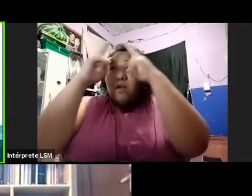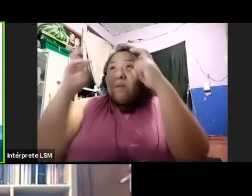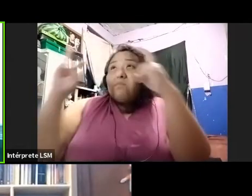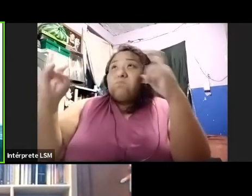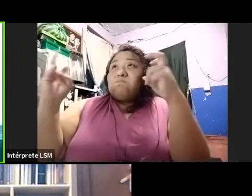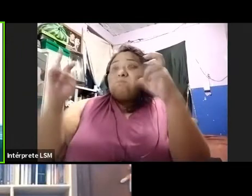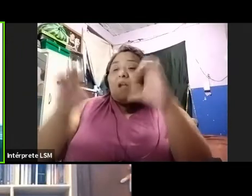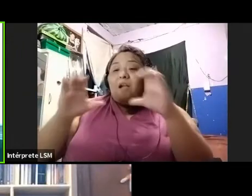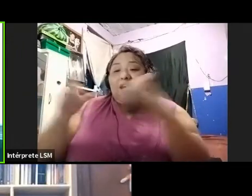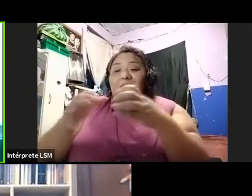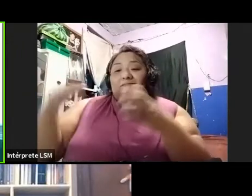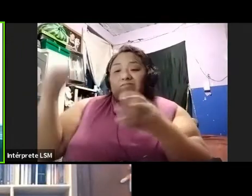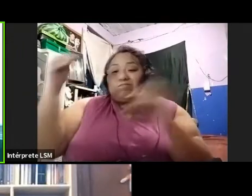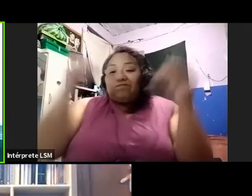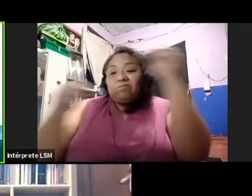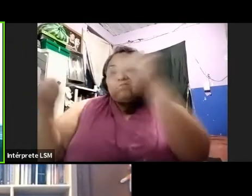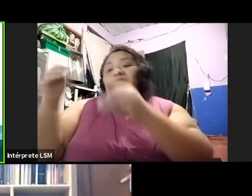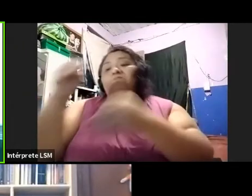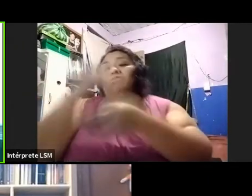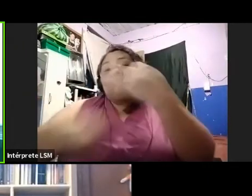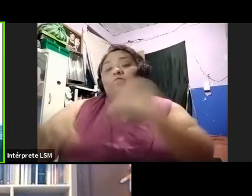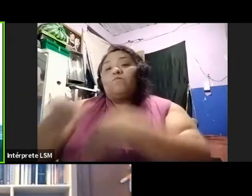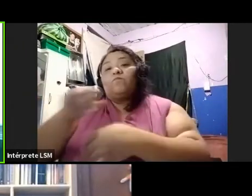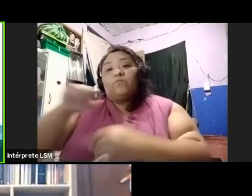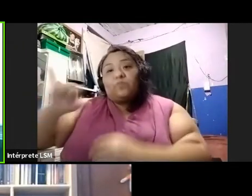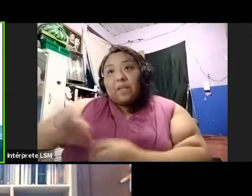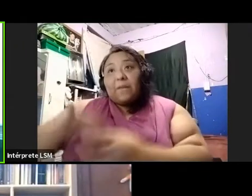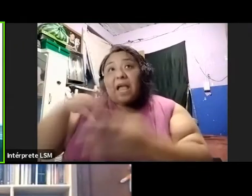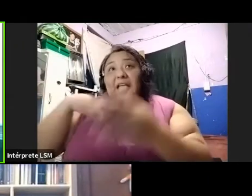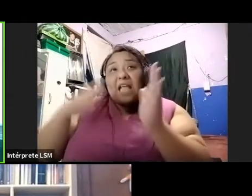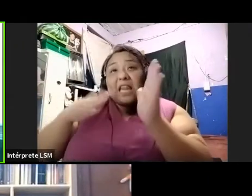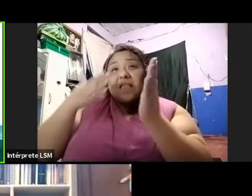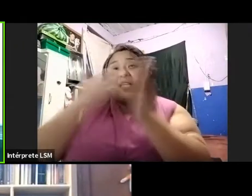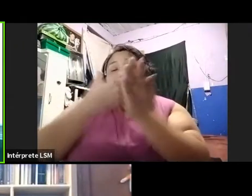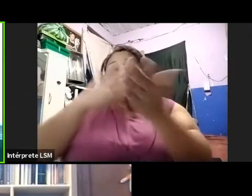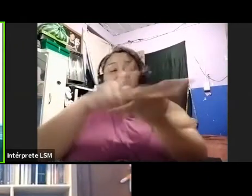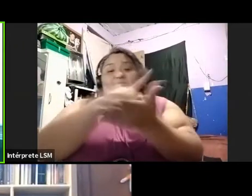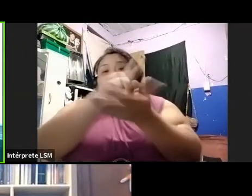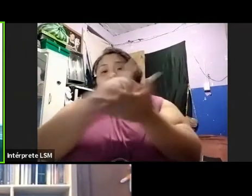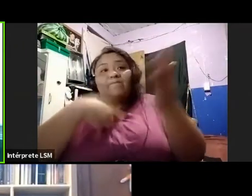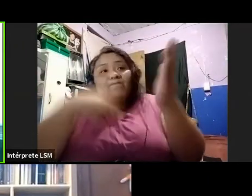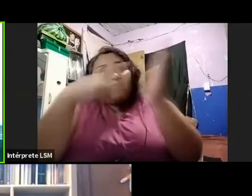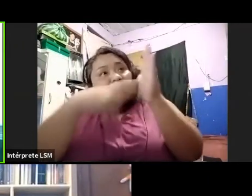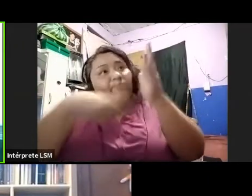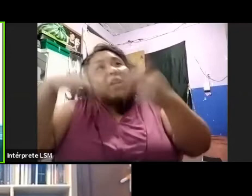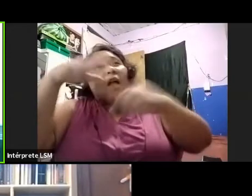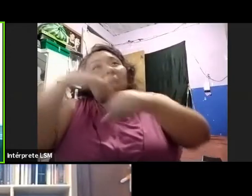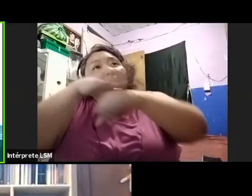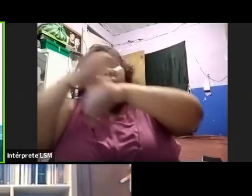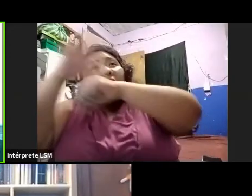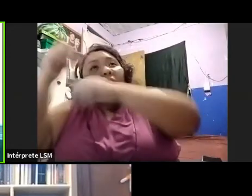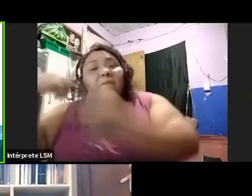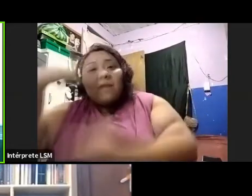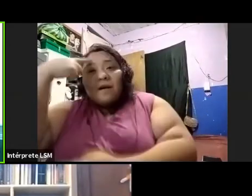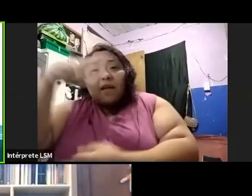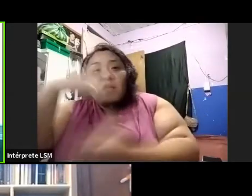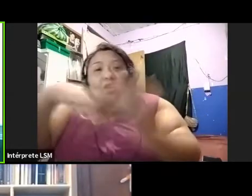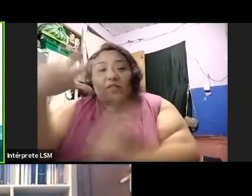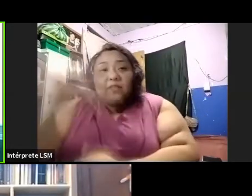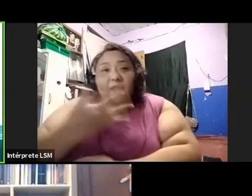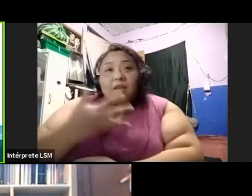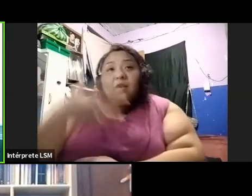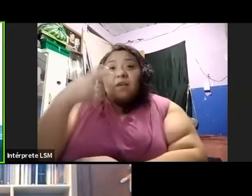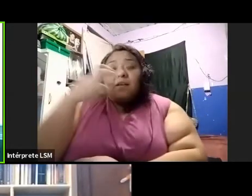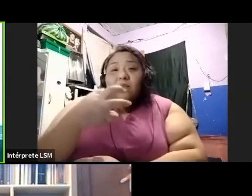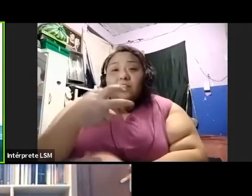generando precisamente iniciativas para poder decir, a ver, yo tengo esto, yo tengo esto, otro, ¿qué hacemos?